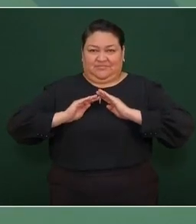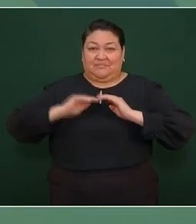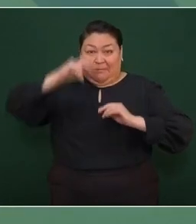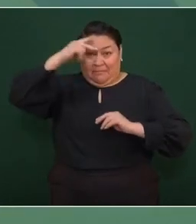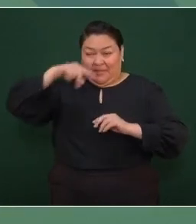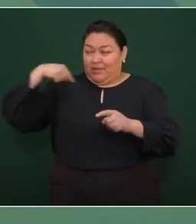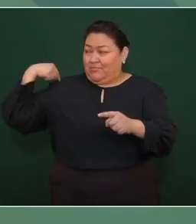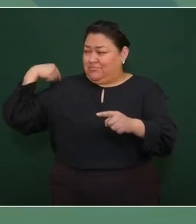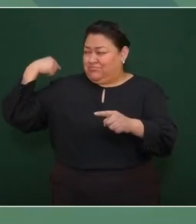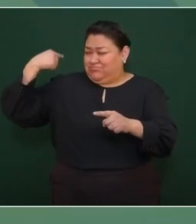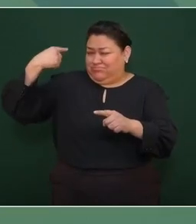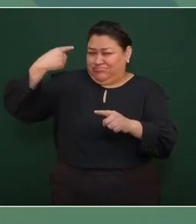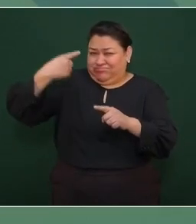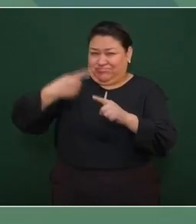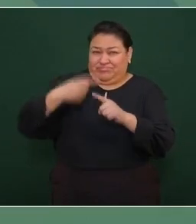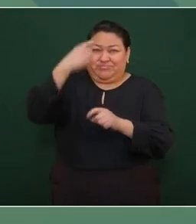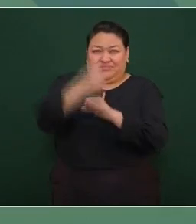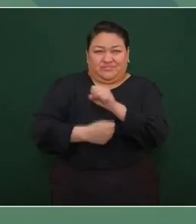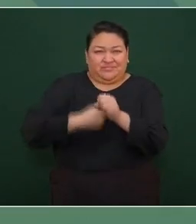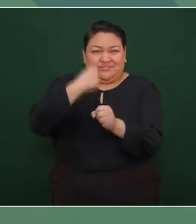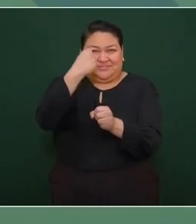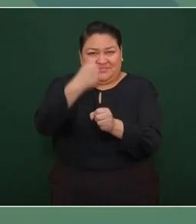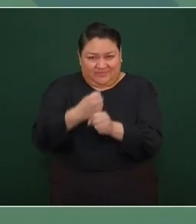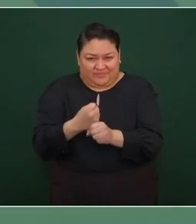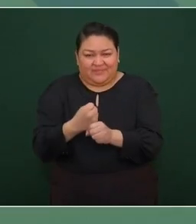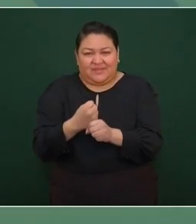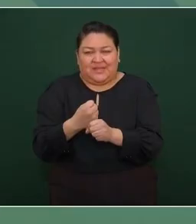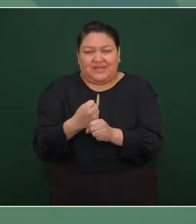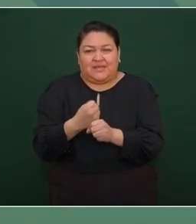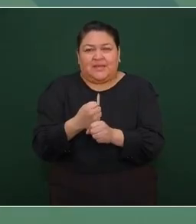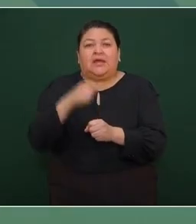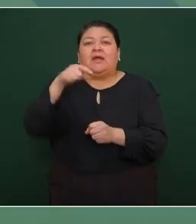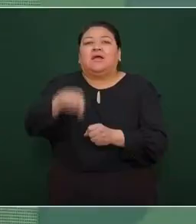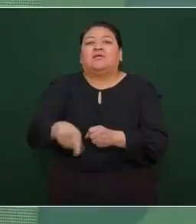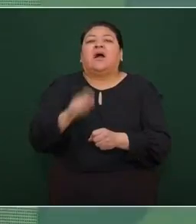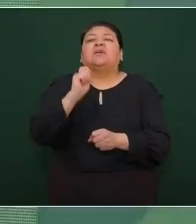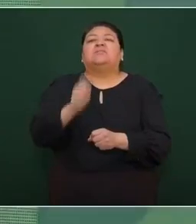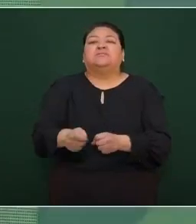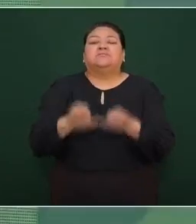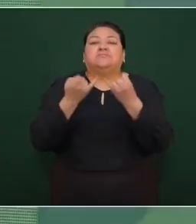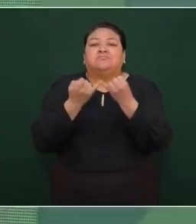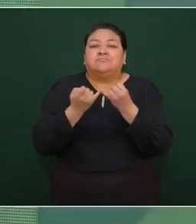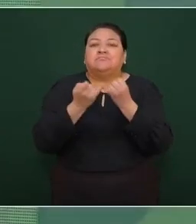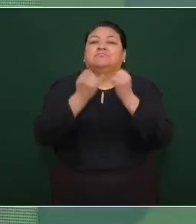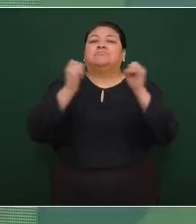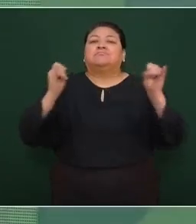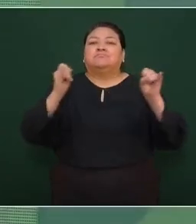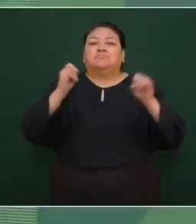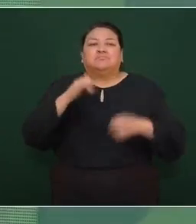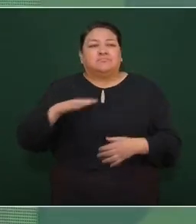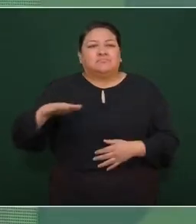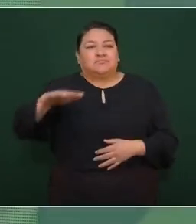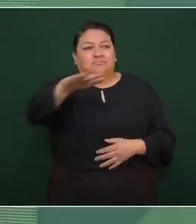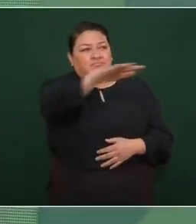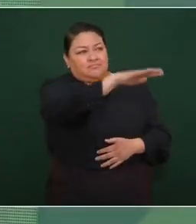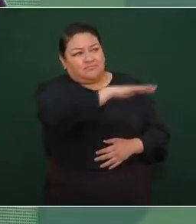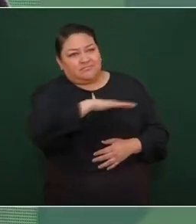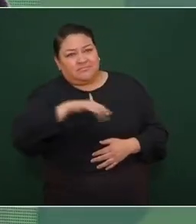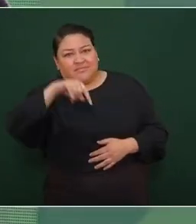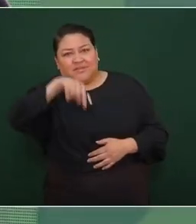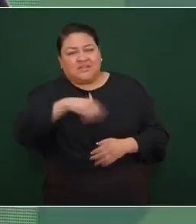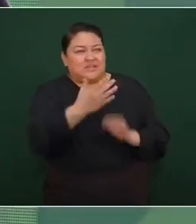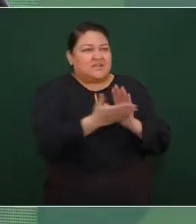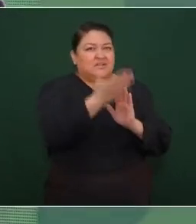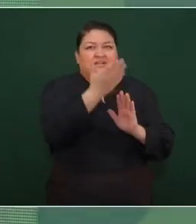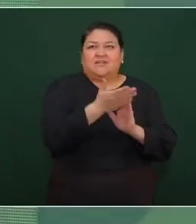y se van a inaugurar todas las instalaciones de